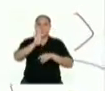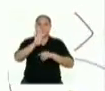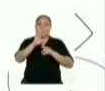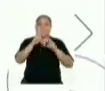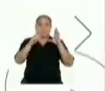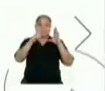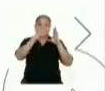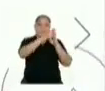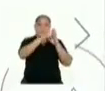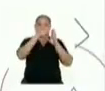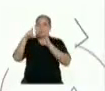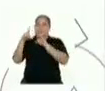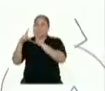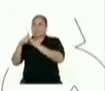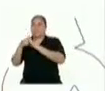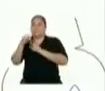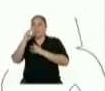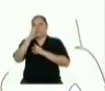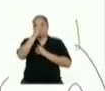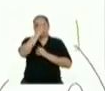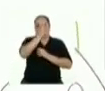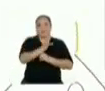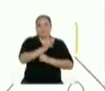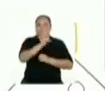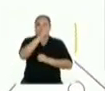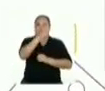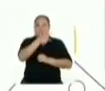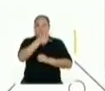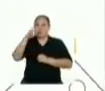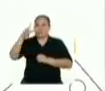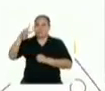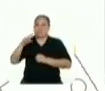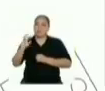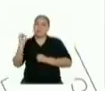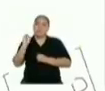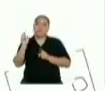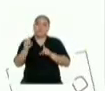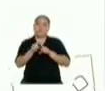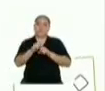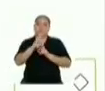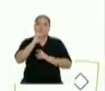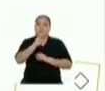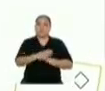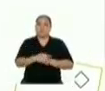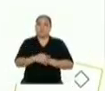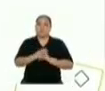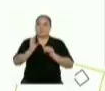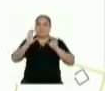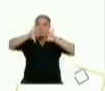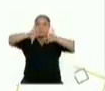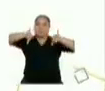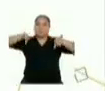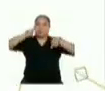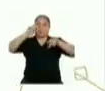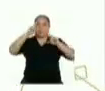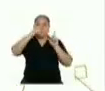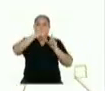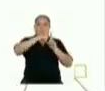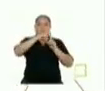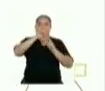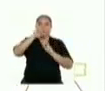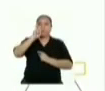rectángulos congruentes. Dos pares a cada lado. O también se puede decir que a cada lado se ven dos